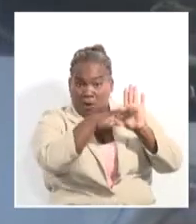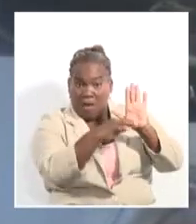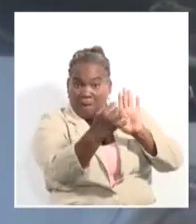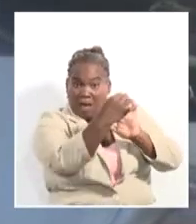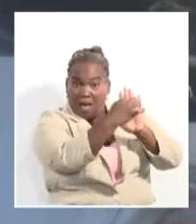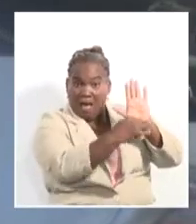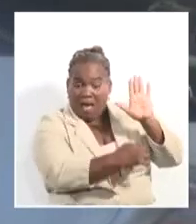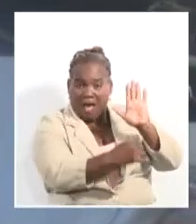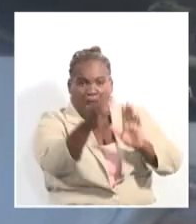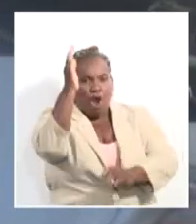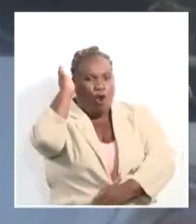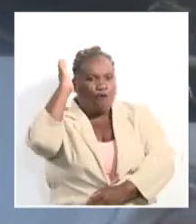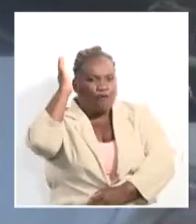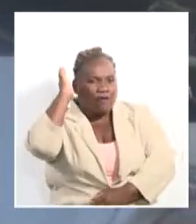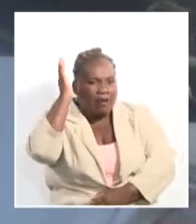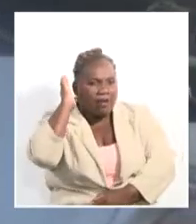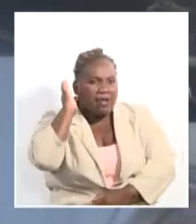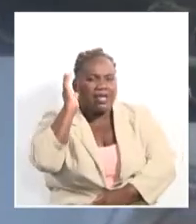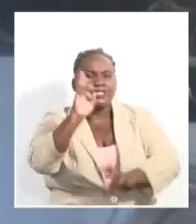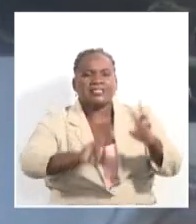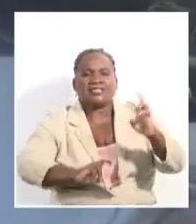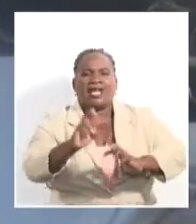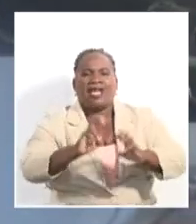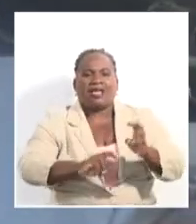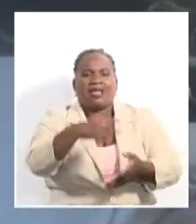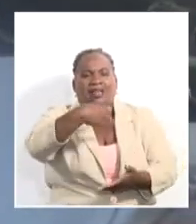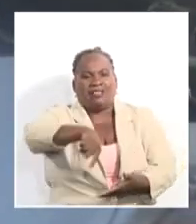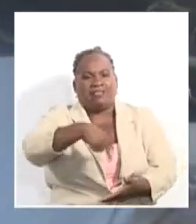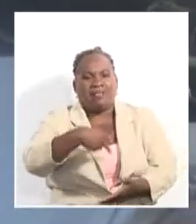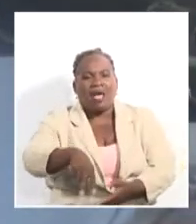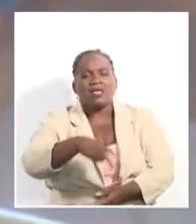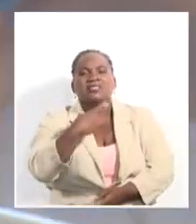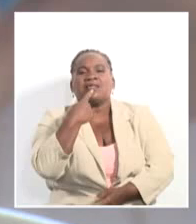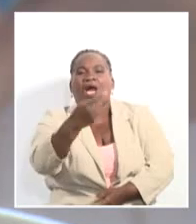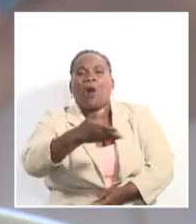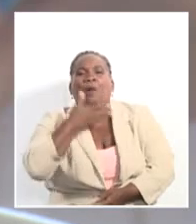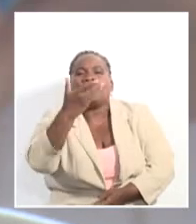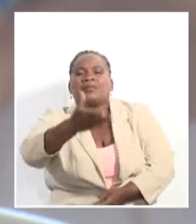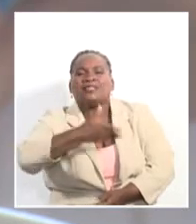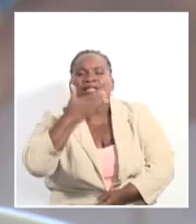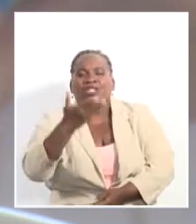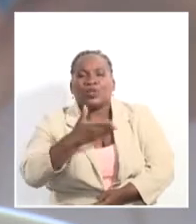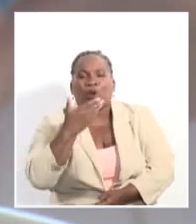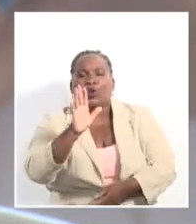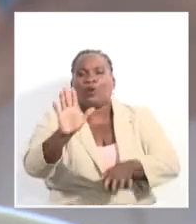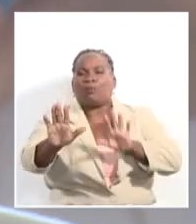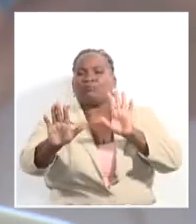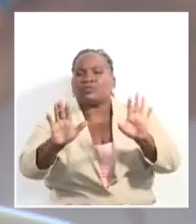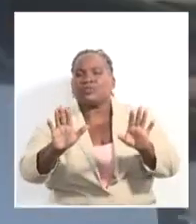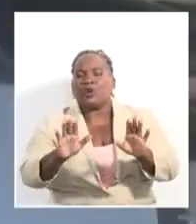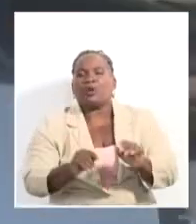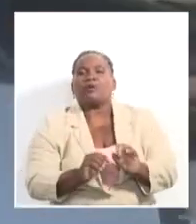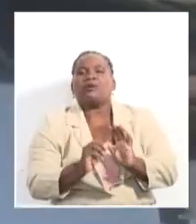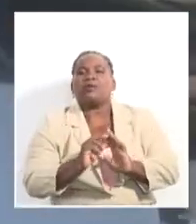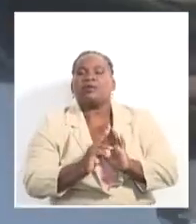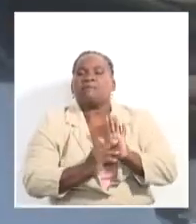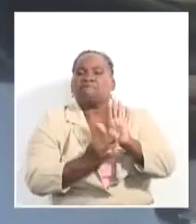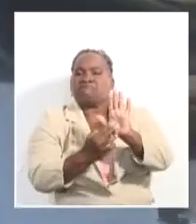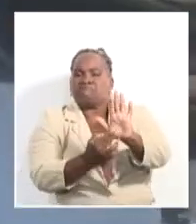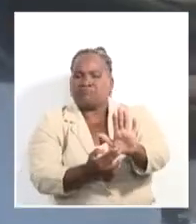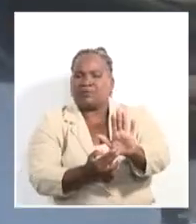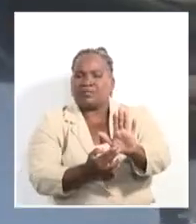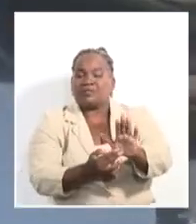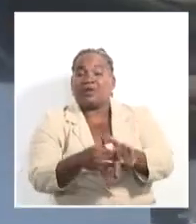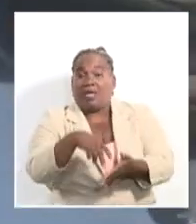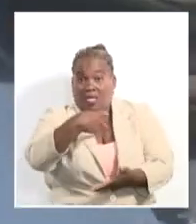se incluyen conferencias magistrales, talleres de danza, conversatorios, conferencias, exposiciones y presentaciones de espectáculos. Danzar en casa